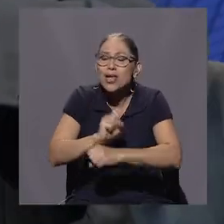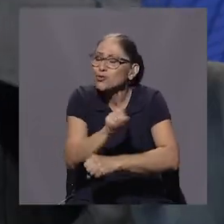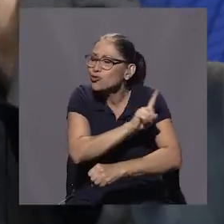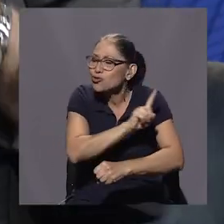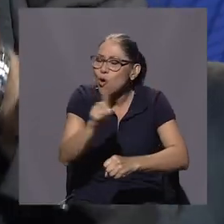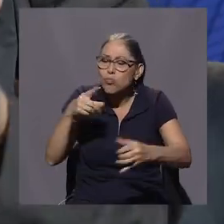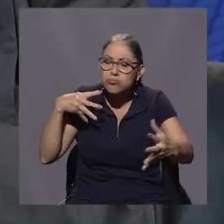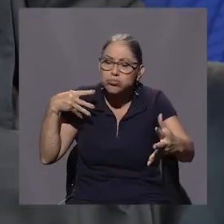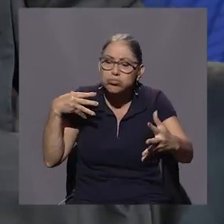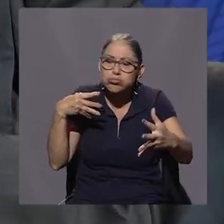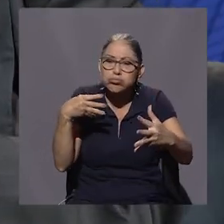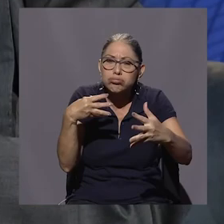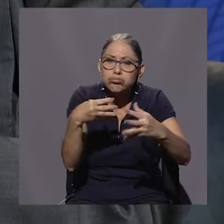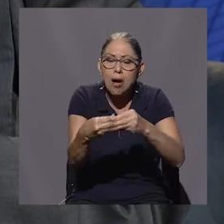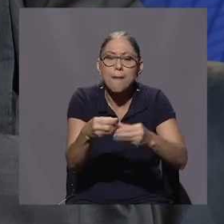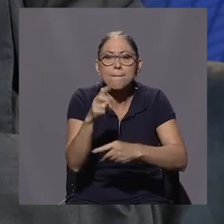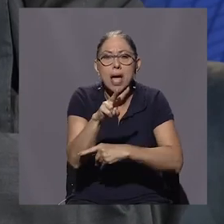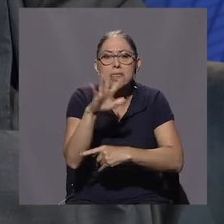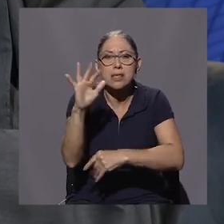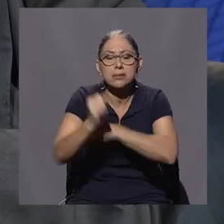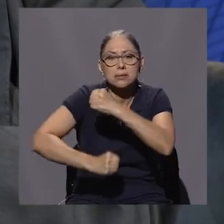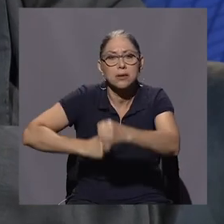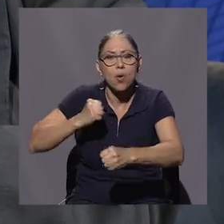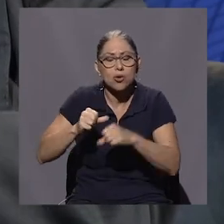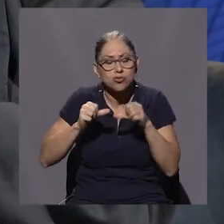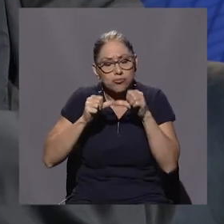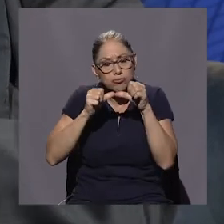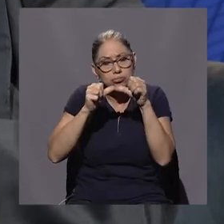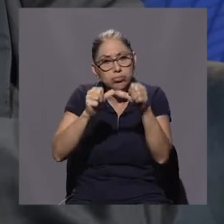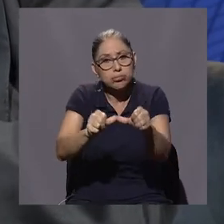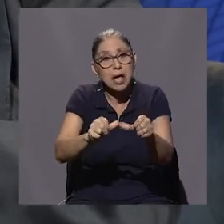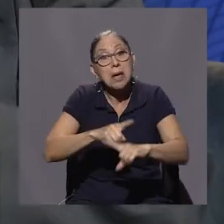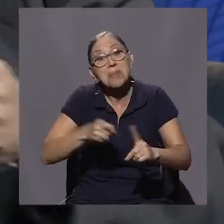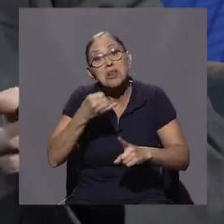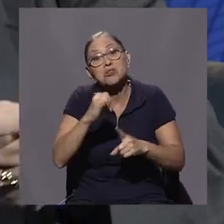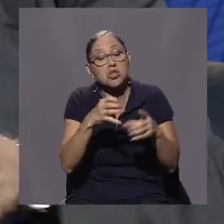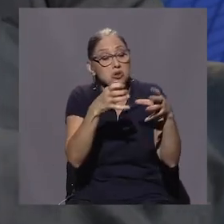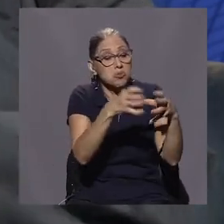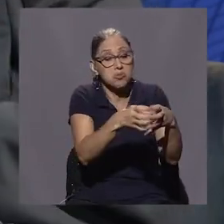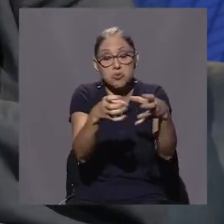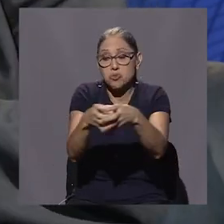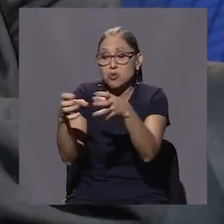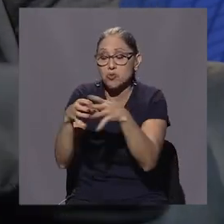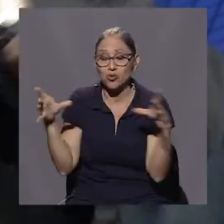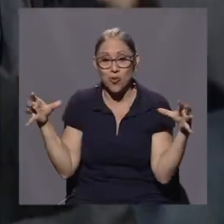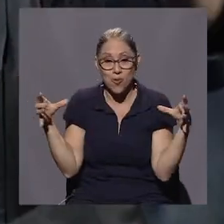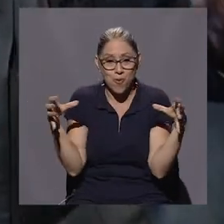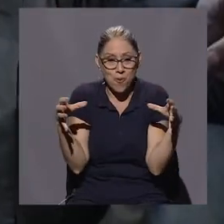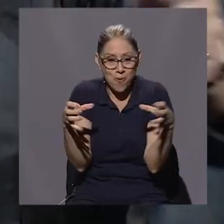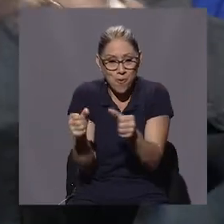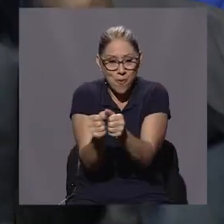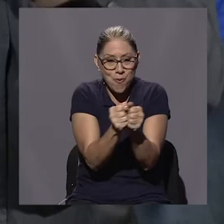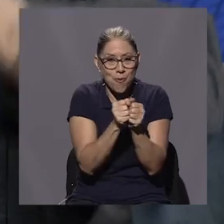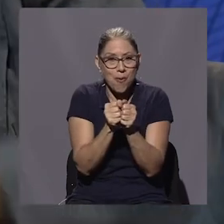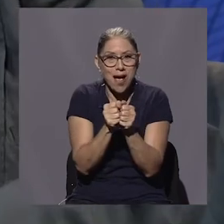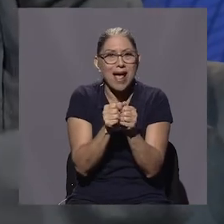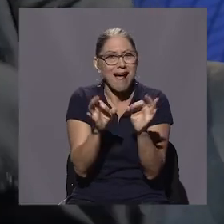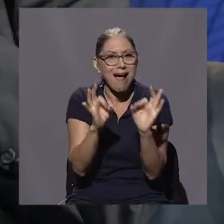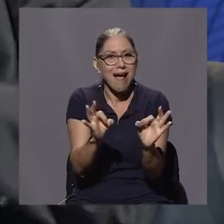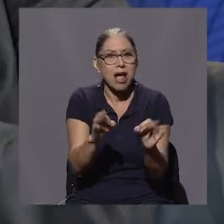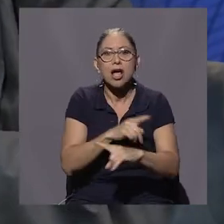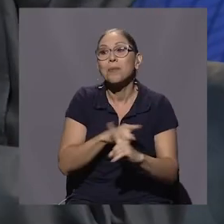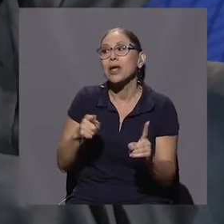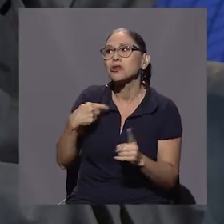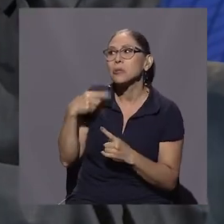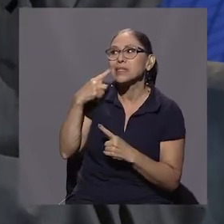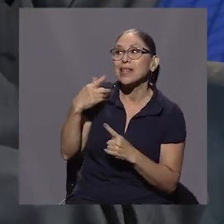sino de 20 o 25, pero si es una coalición para ver si pongo a mi amigo o a mi amiga de